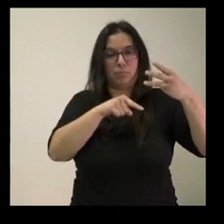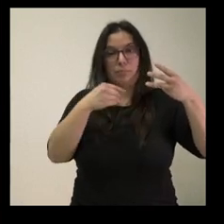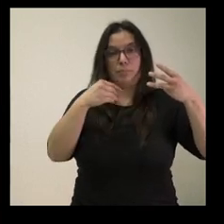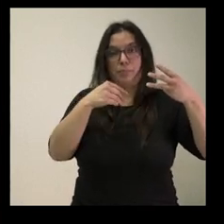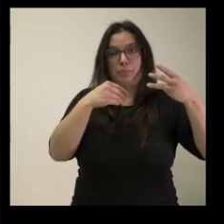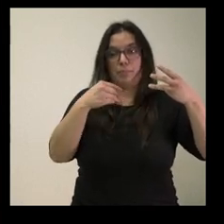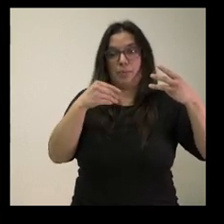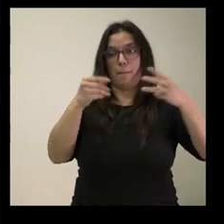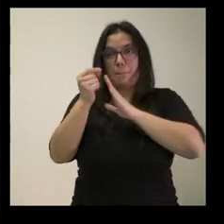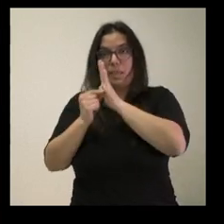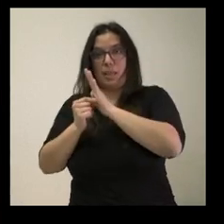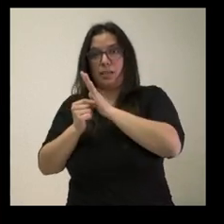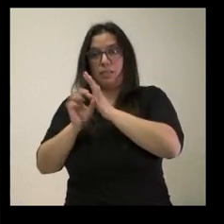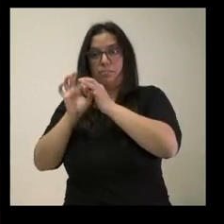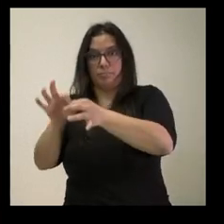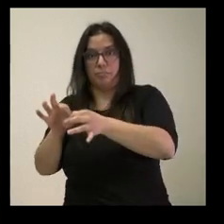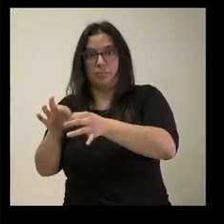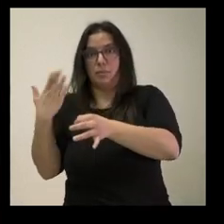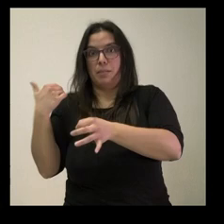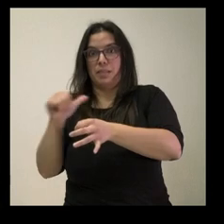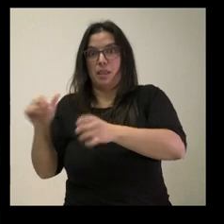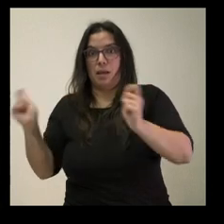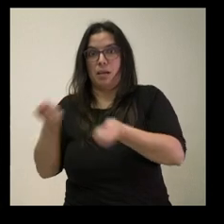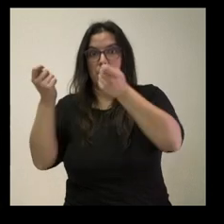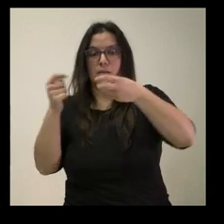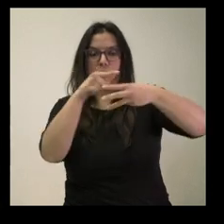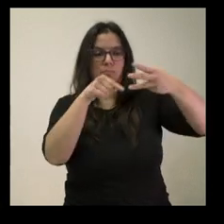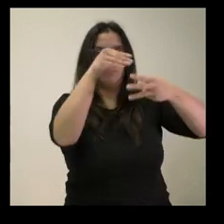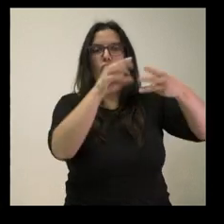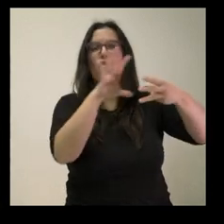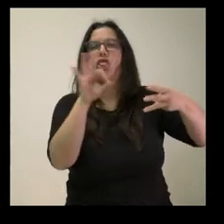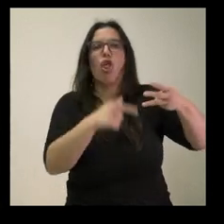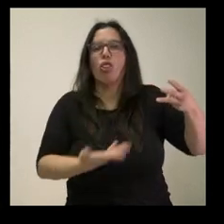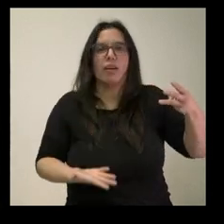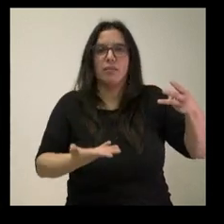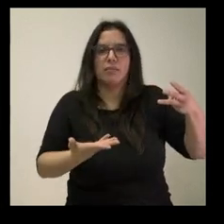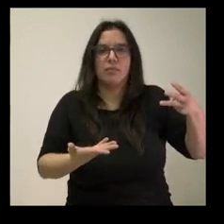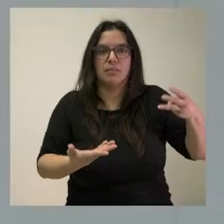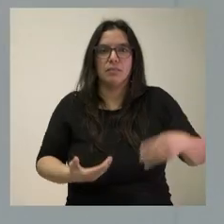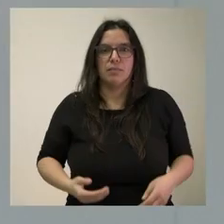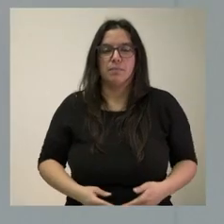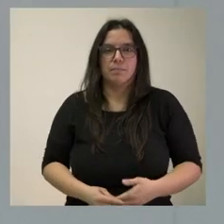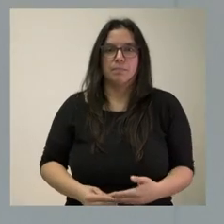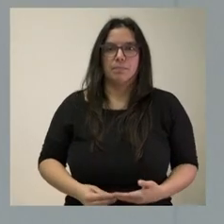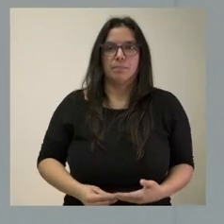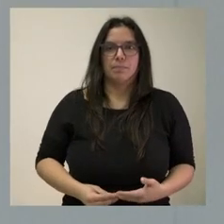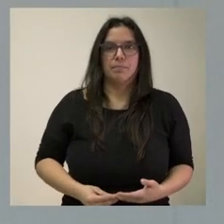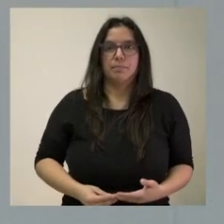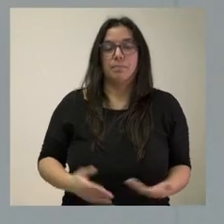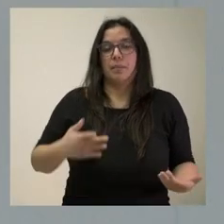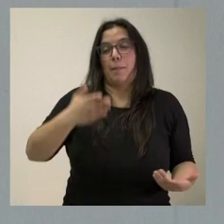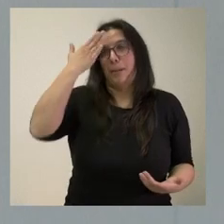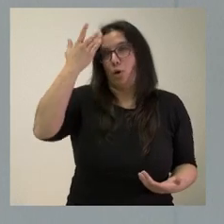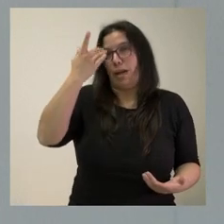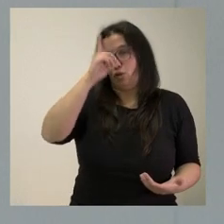ustedes reflejan el apoyo a la natalidad y a las familias. Creo recordar, no me lo sé de memoria,